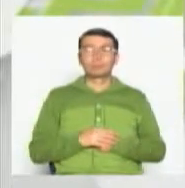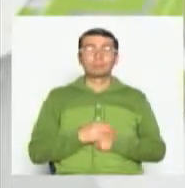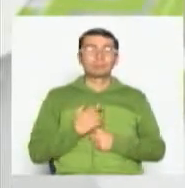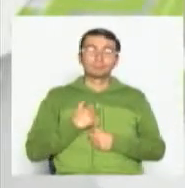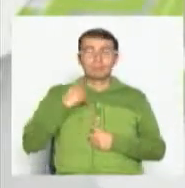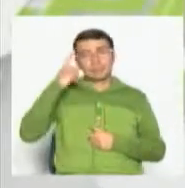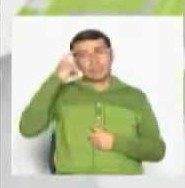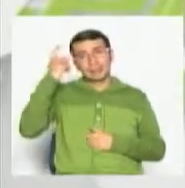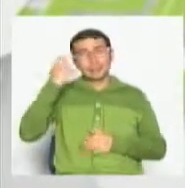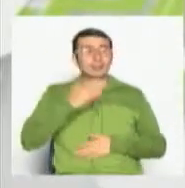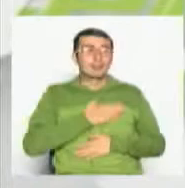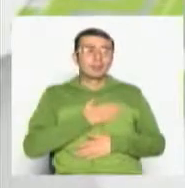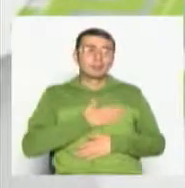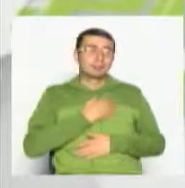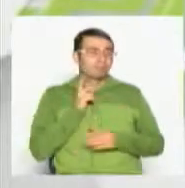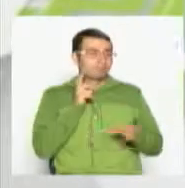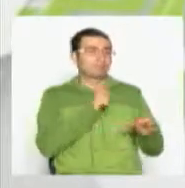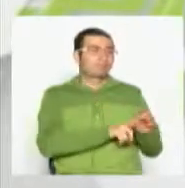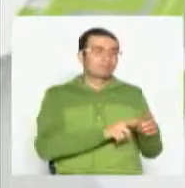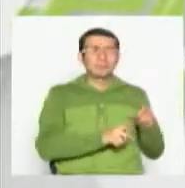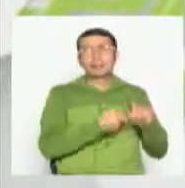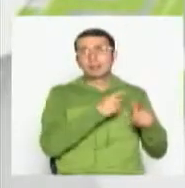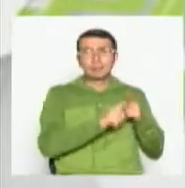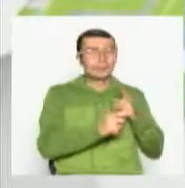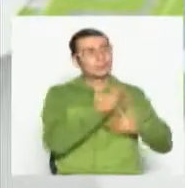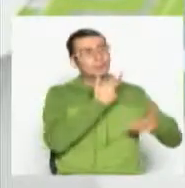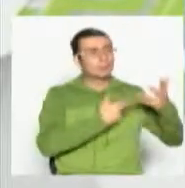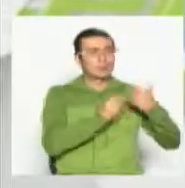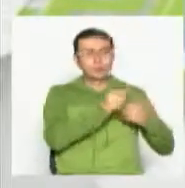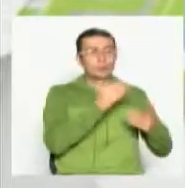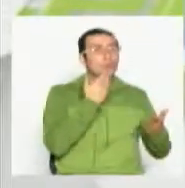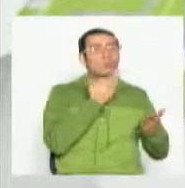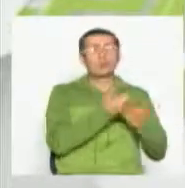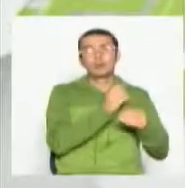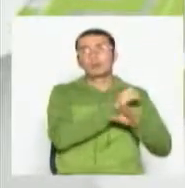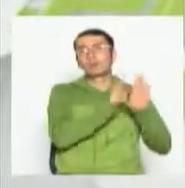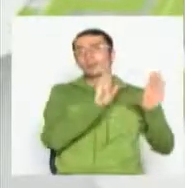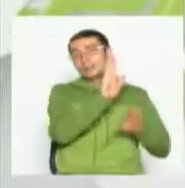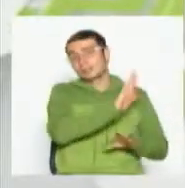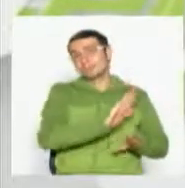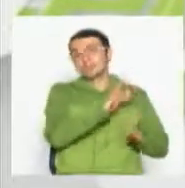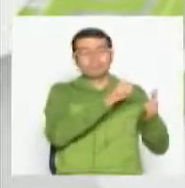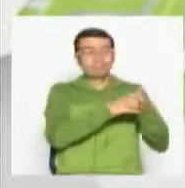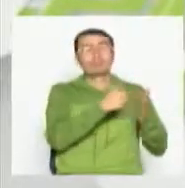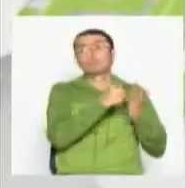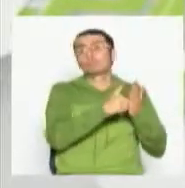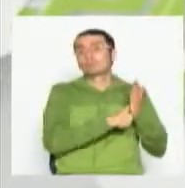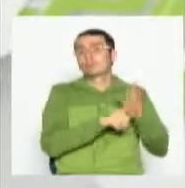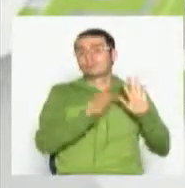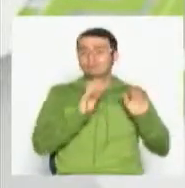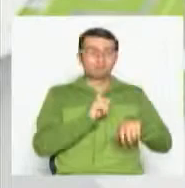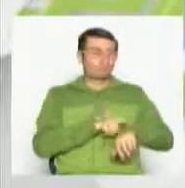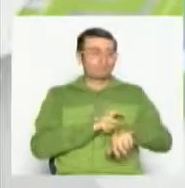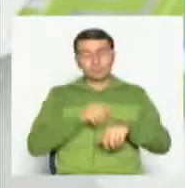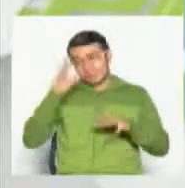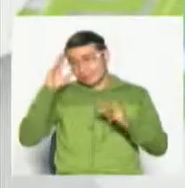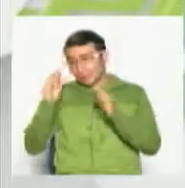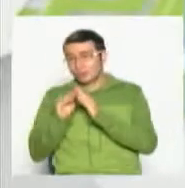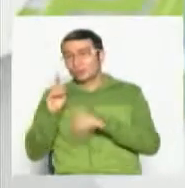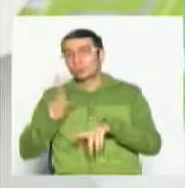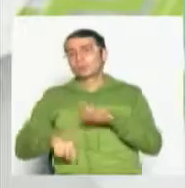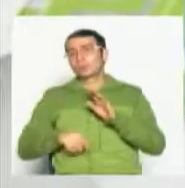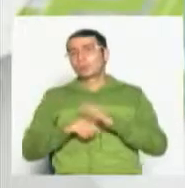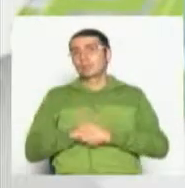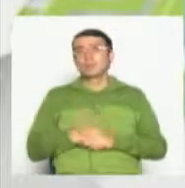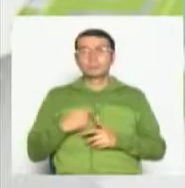canal, extraño el espacio, mis compañeritos pues de Buenos Días Eje, entonces no pude cuadrar eso. Yo soy de